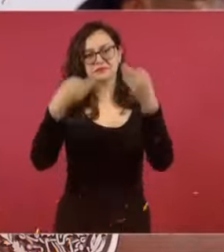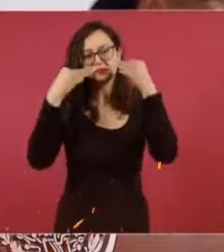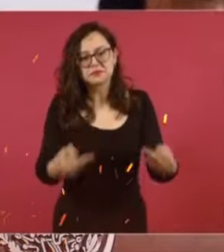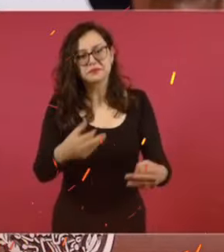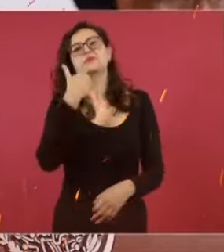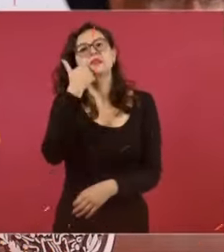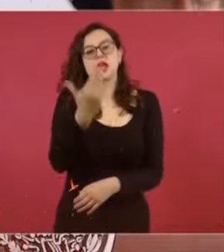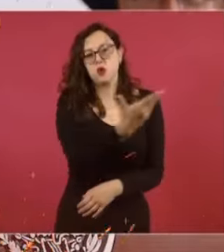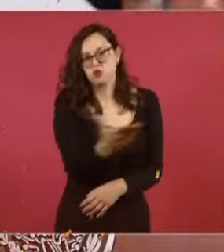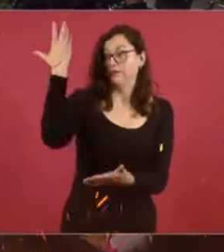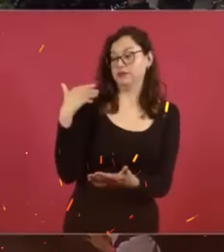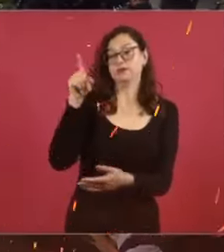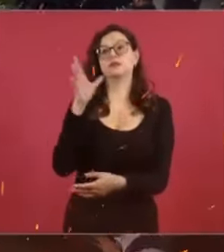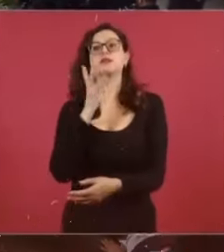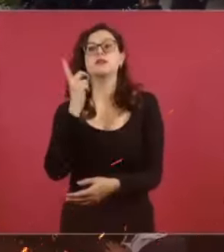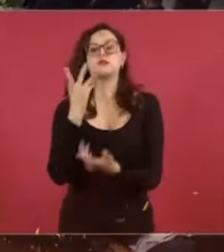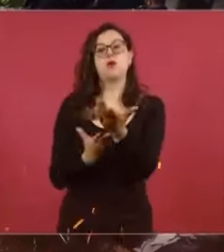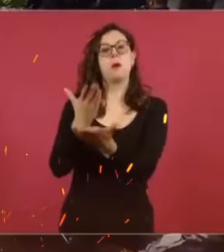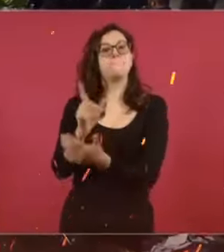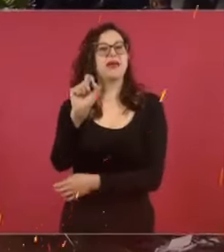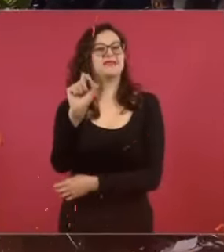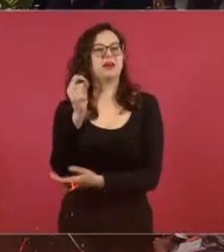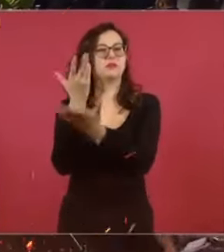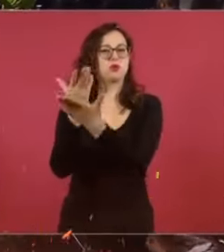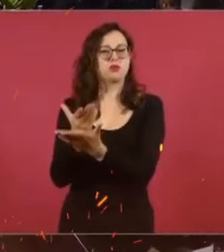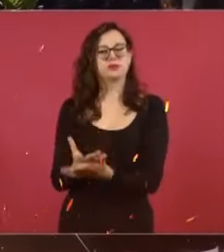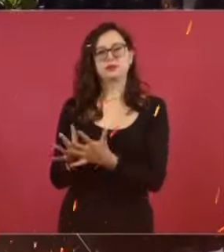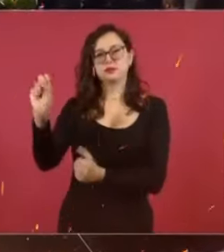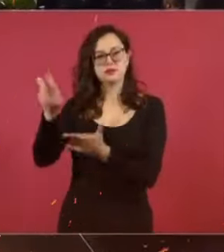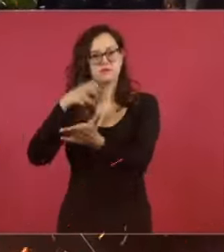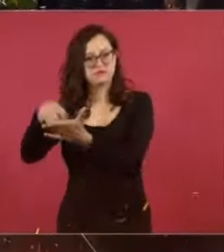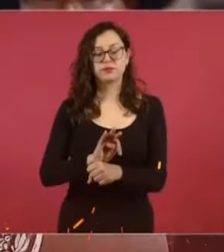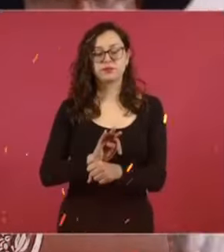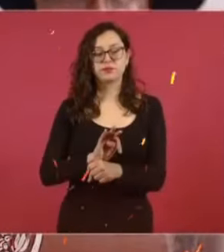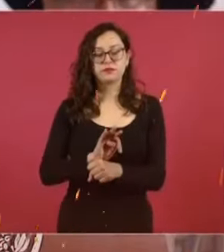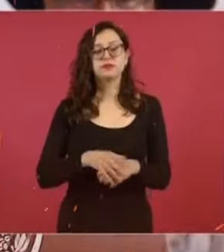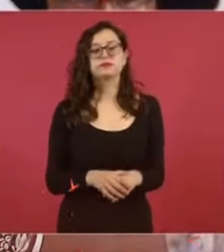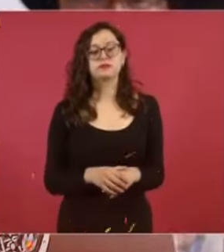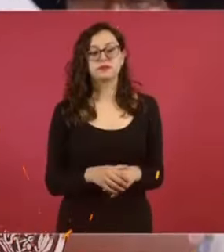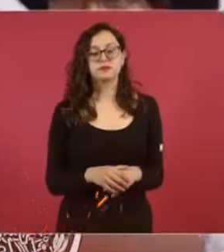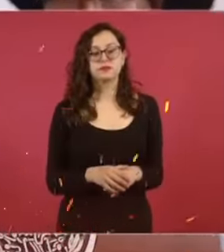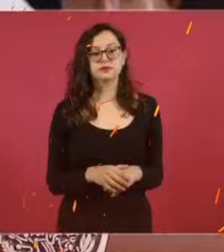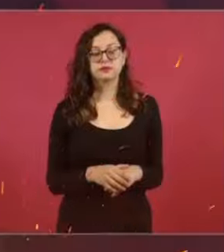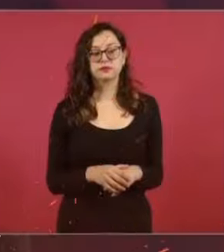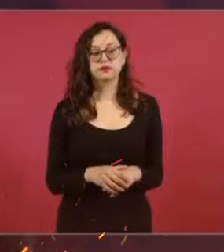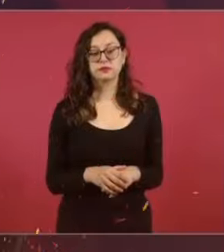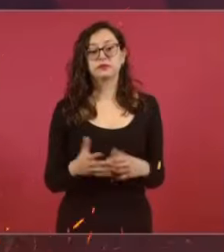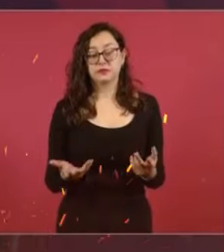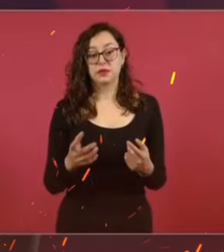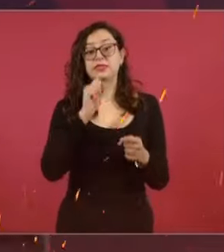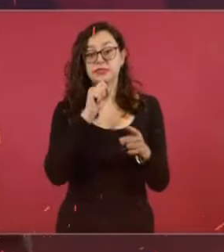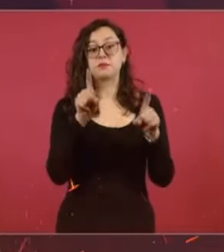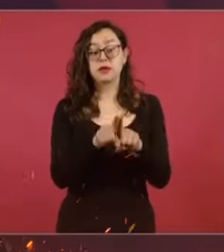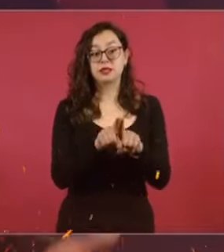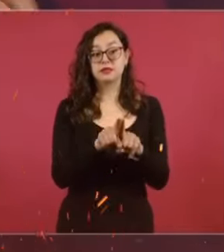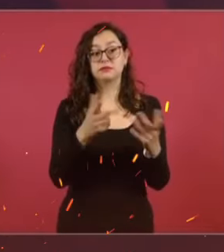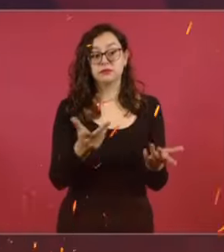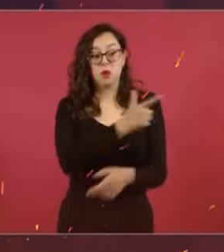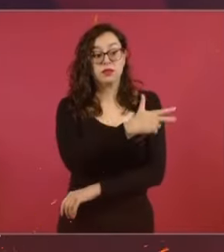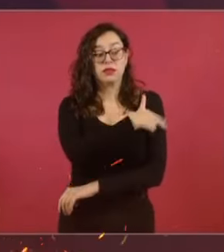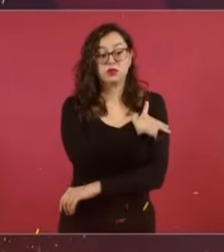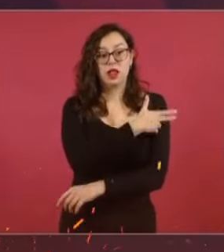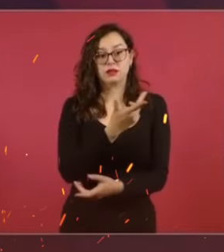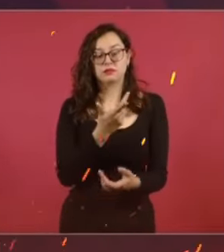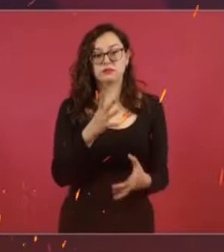que envié al Congreso. Una que tiene que ver con la creación de la Guardia Nacional. Y se logró con esta reforma también que pase a formar